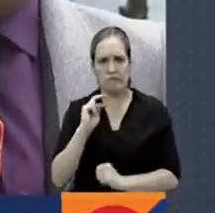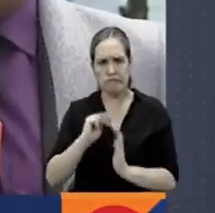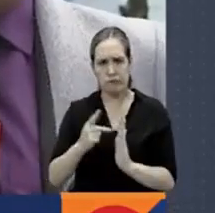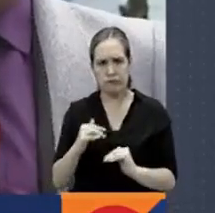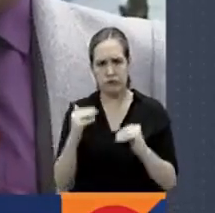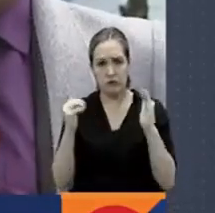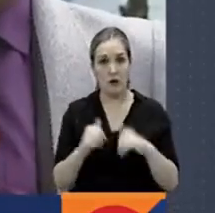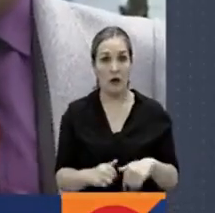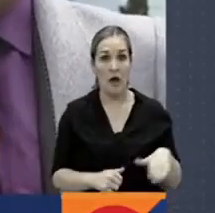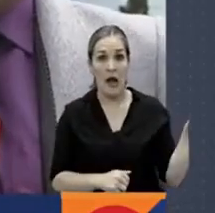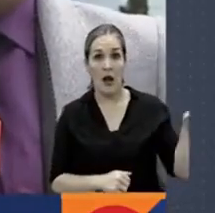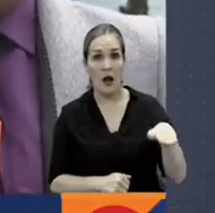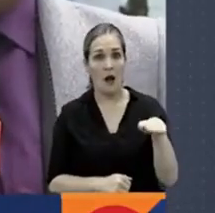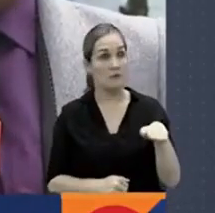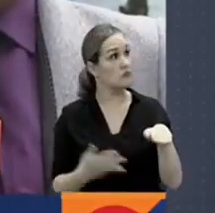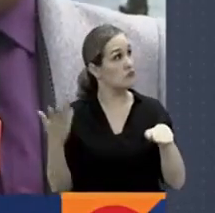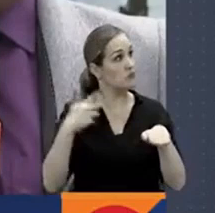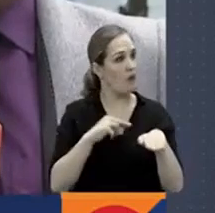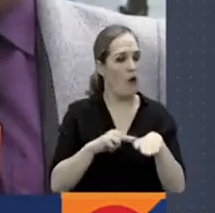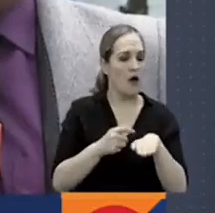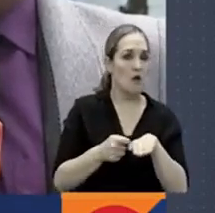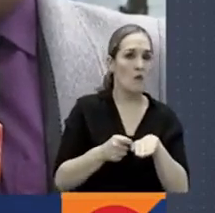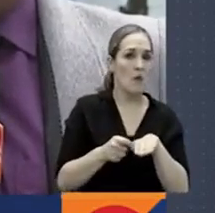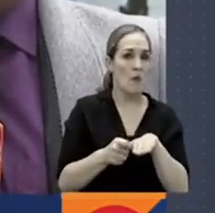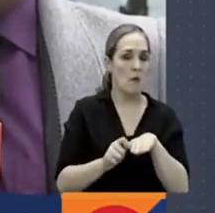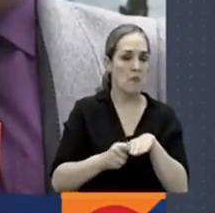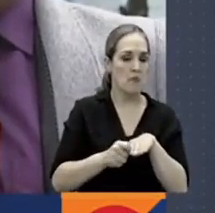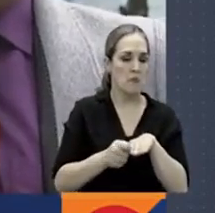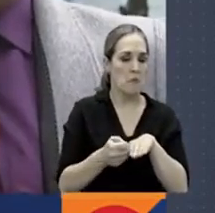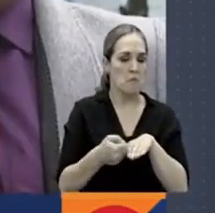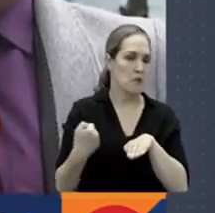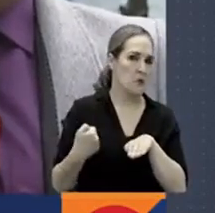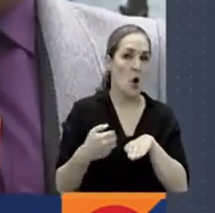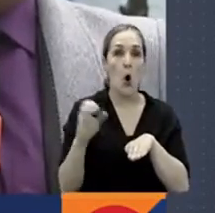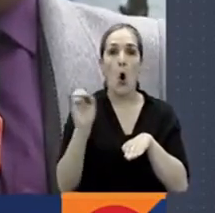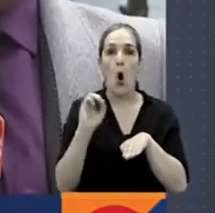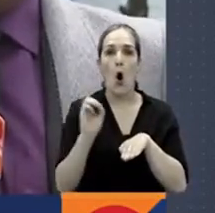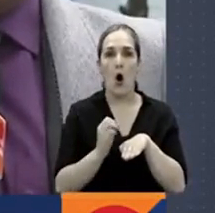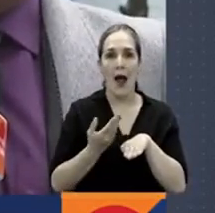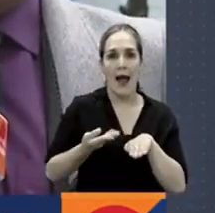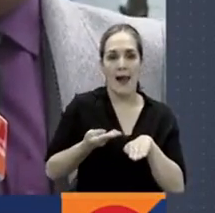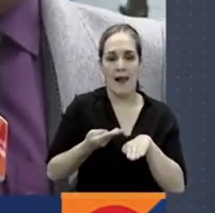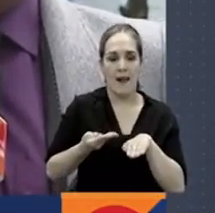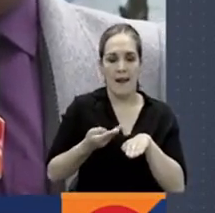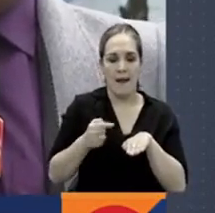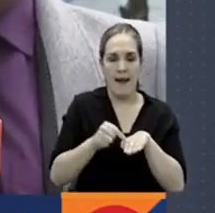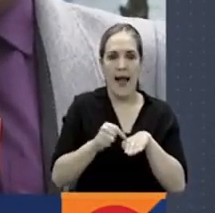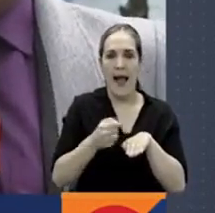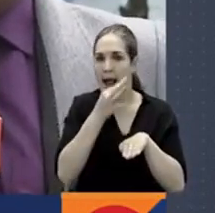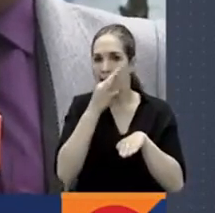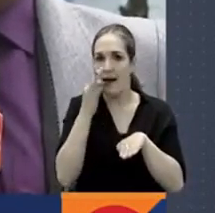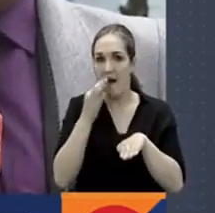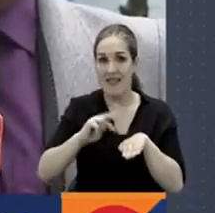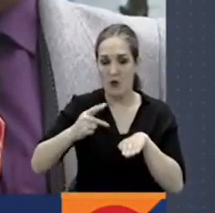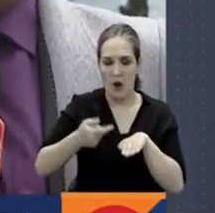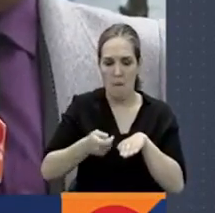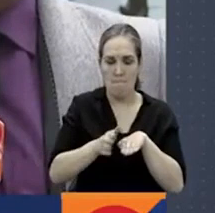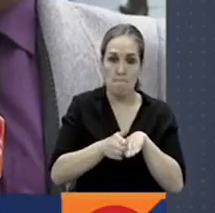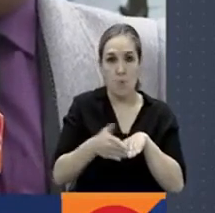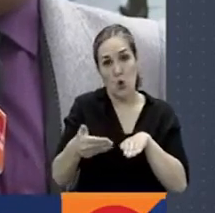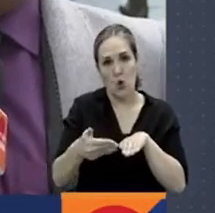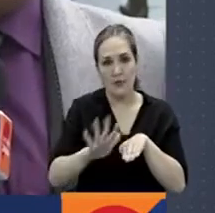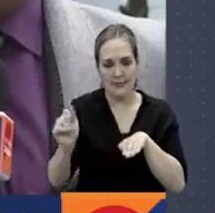desbloquear los vehículos. Además, sabían las claves de los mismos y los ubicaban en centros comerciales de zonas